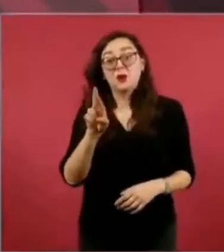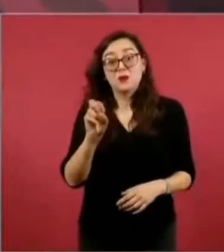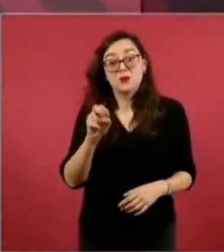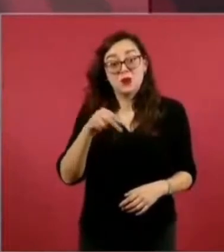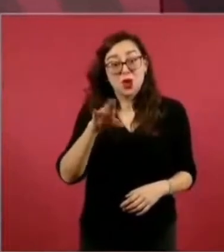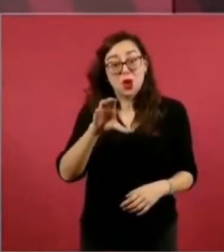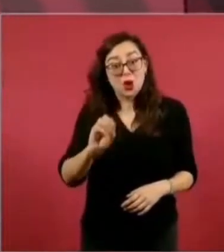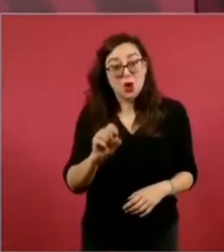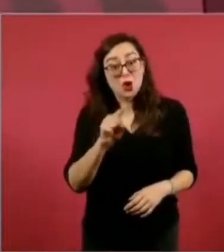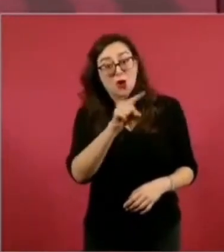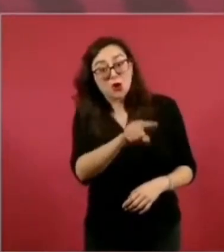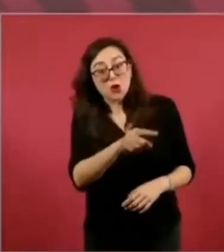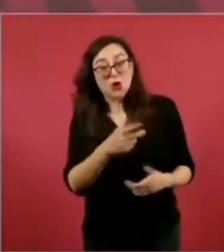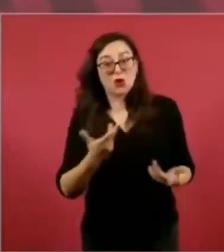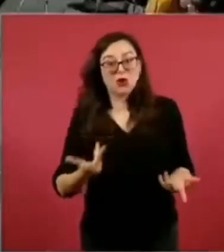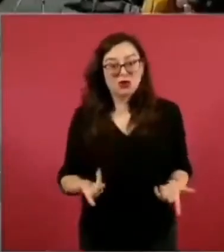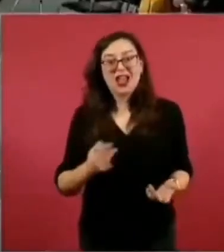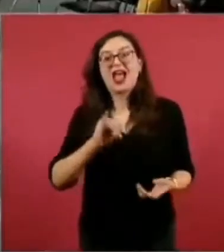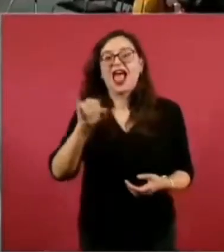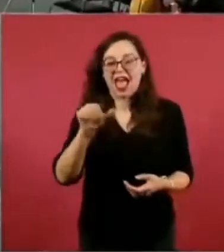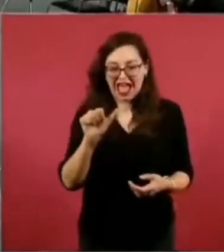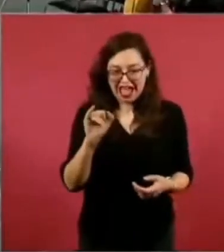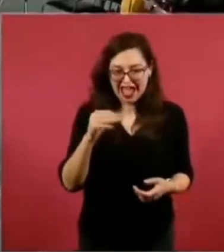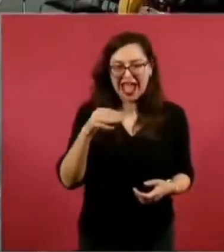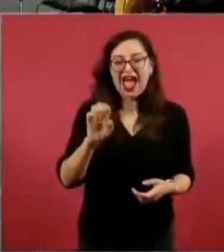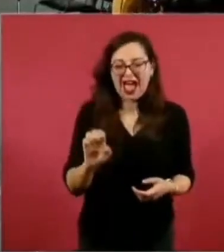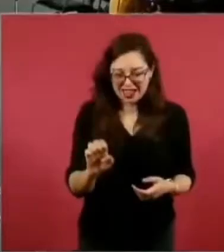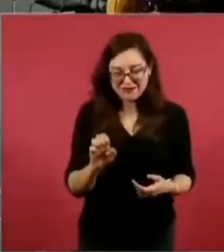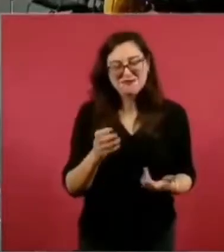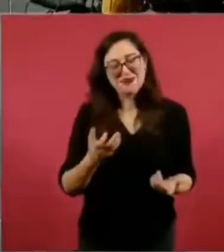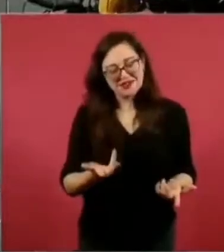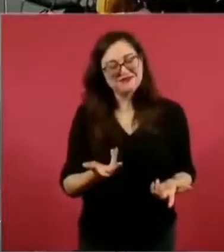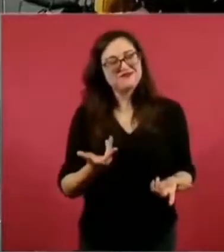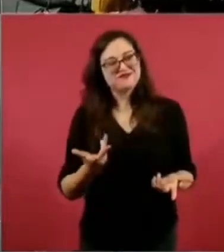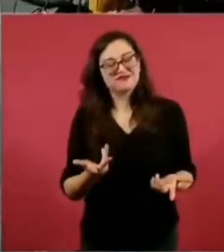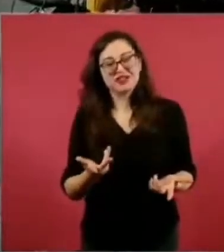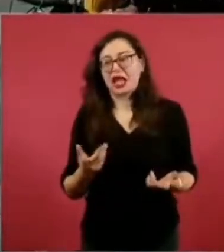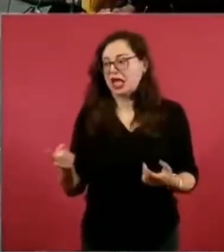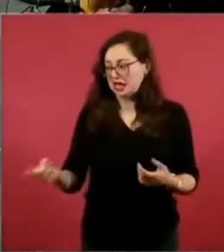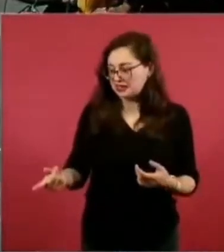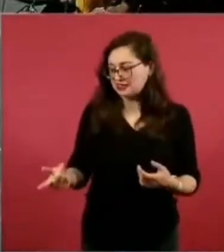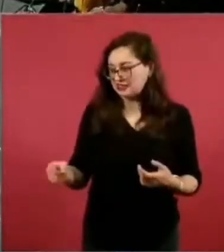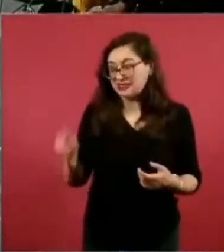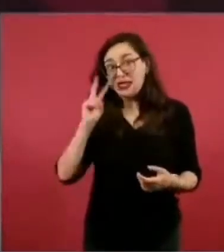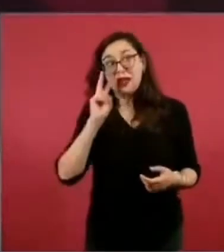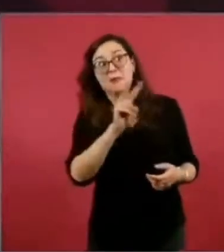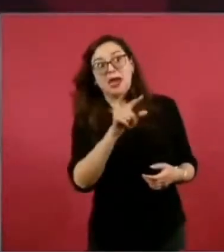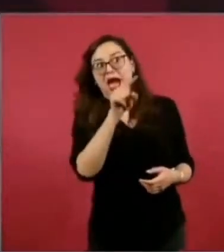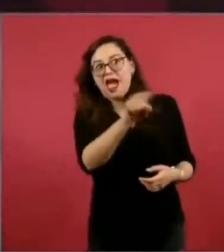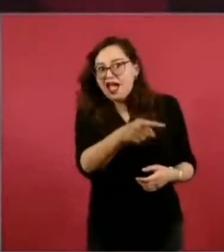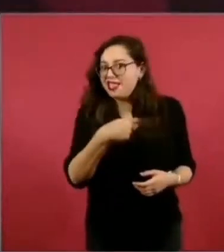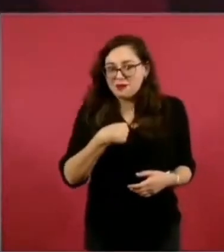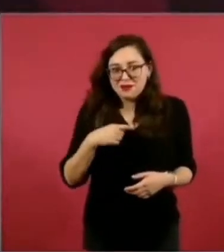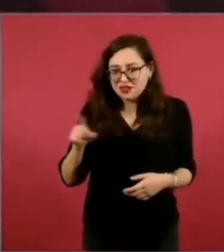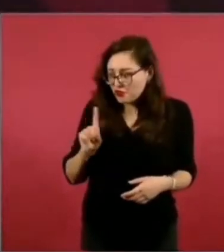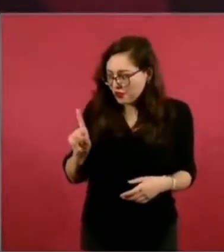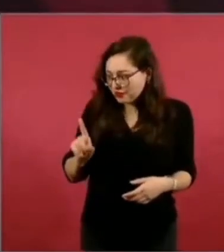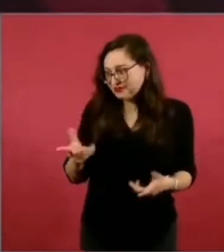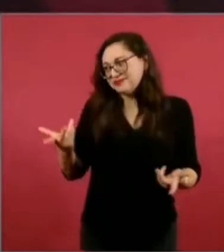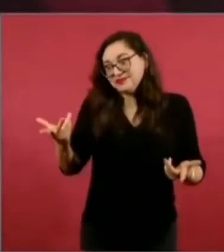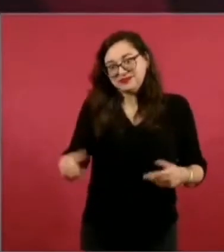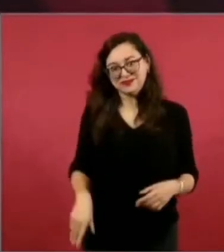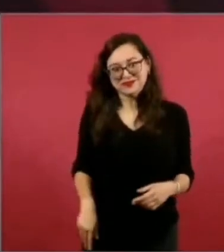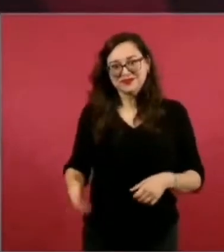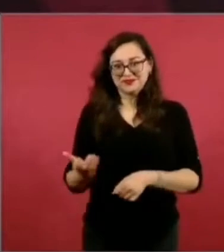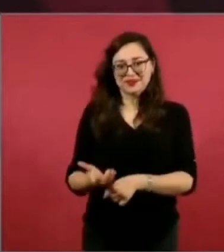se llama? Jaime Rodríguez. Jaime. Jaime, Rodríguez. Jaime, me acompañó en… creo que el